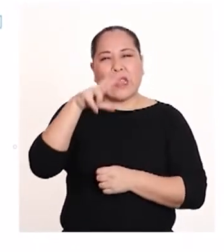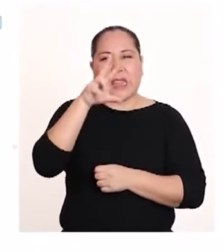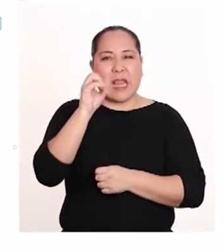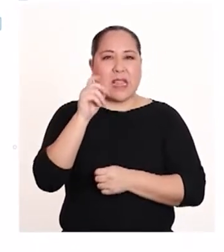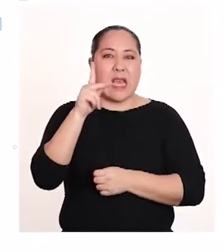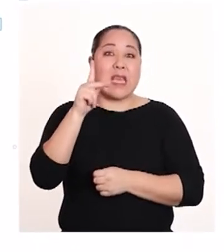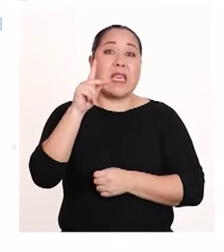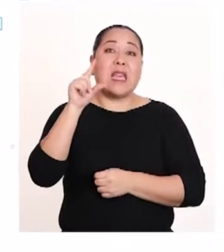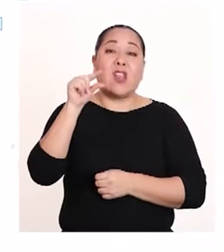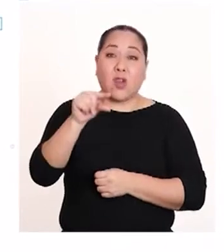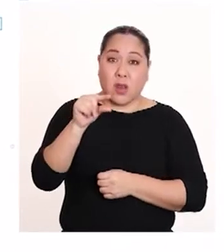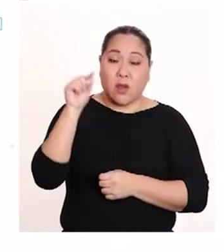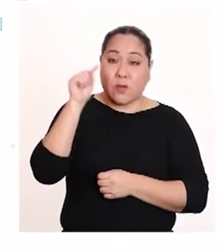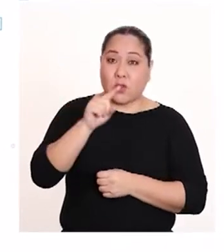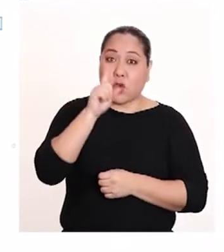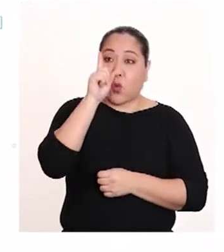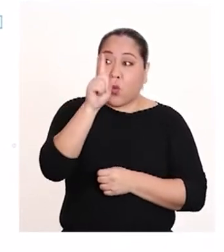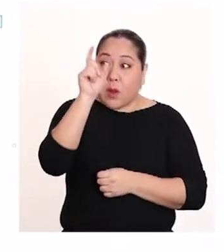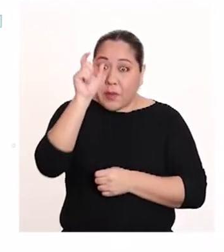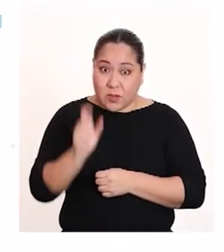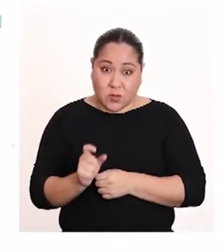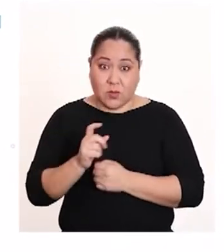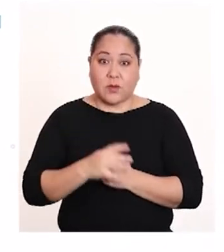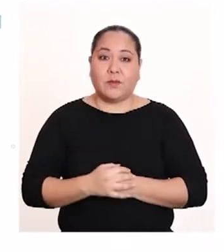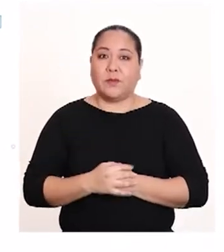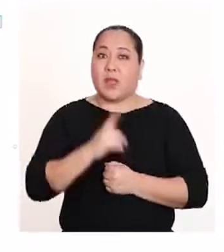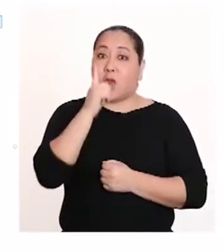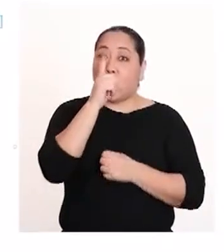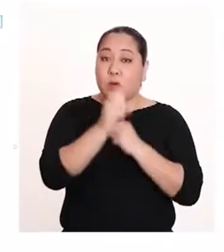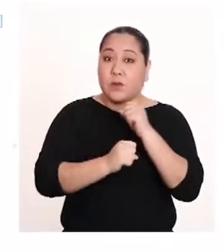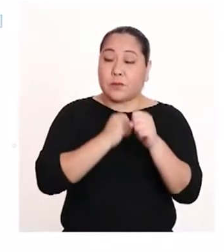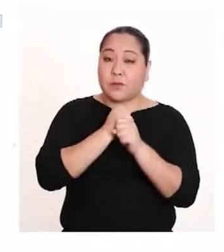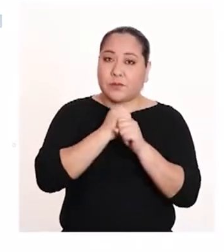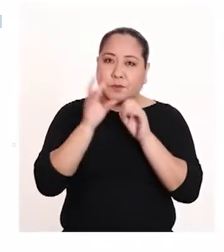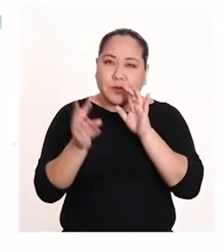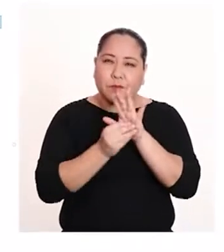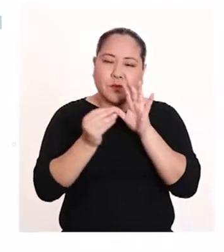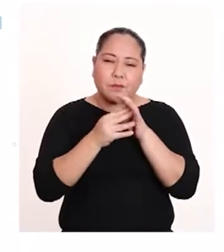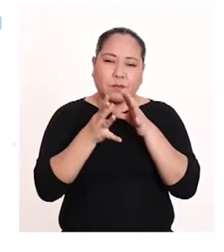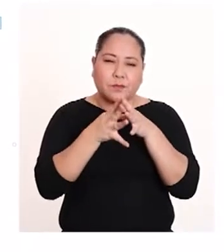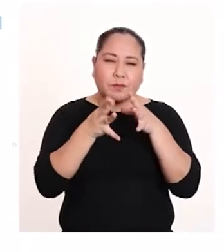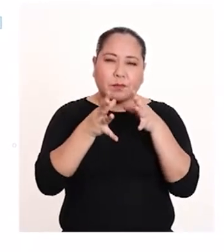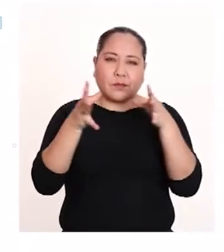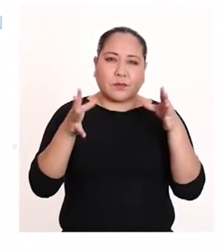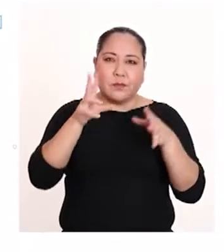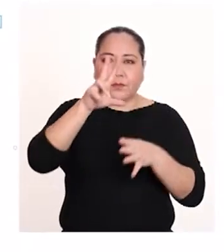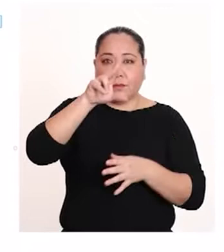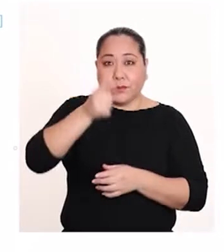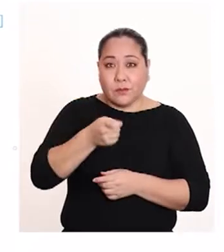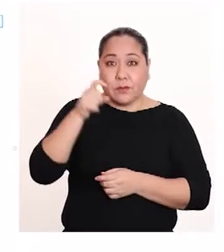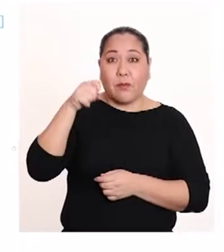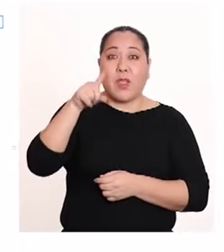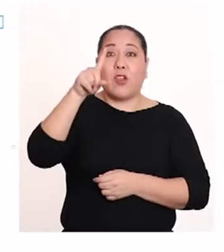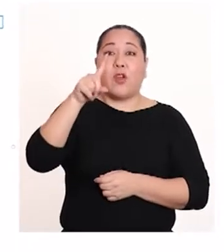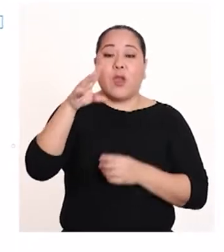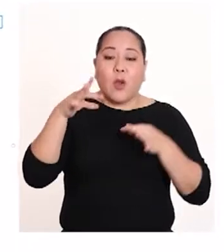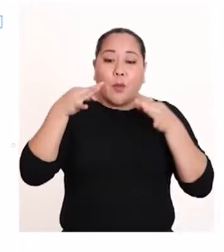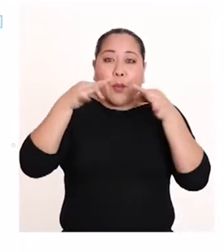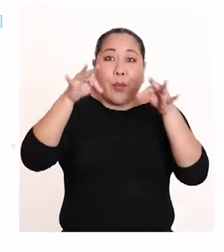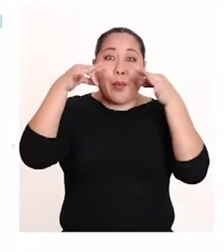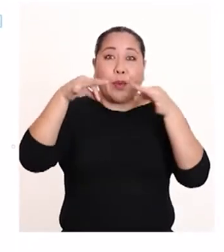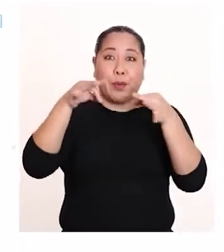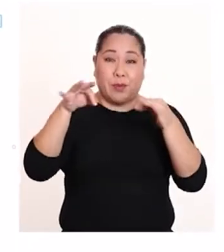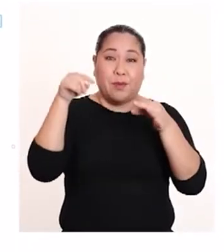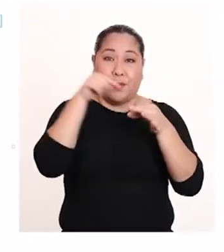30 kilogramos de plástico por ciudadano. Al año se suman cerca de 3 mil millones de bolsas